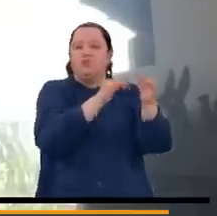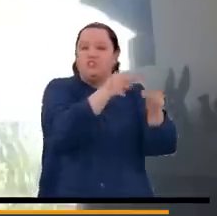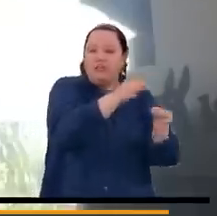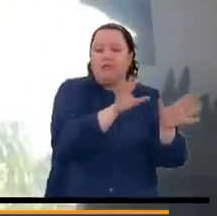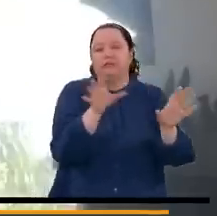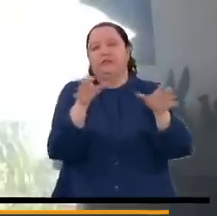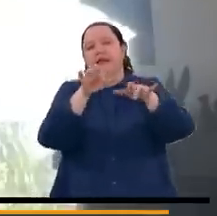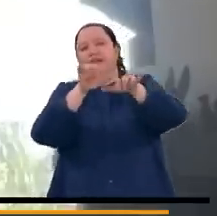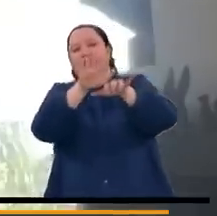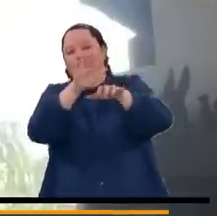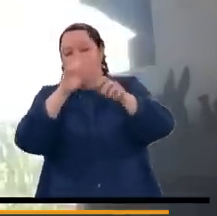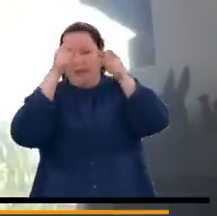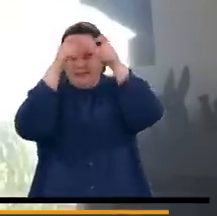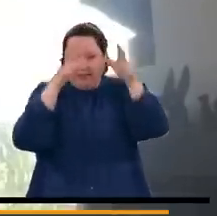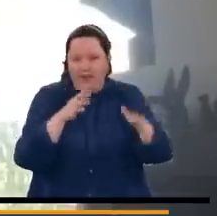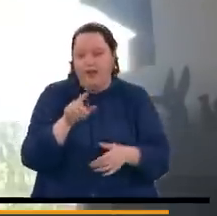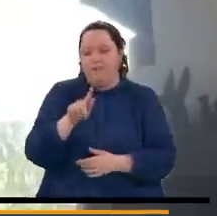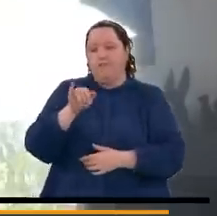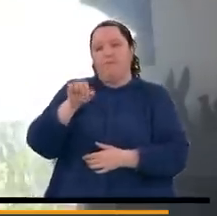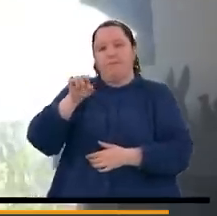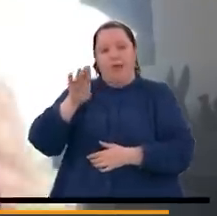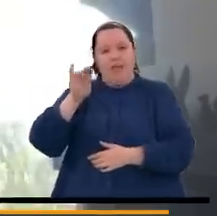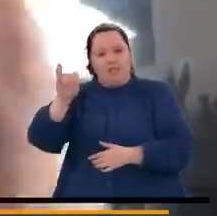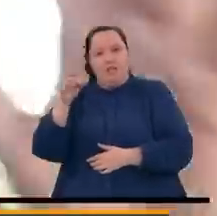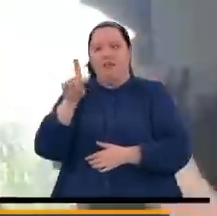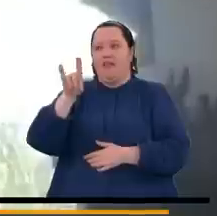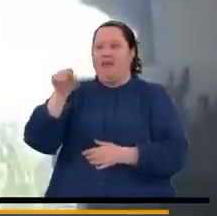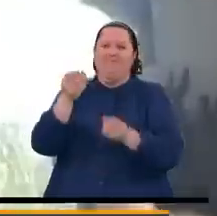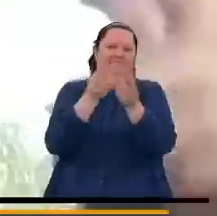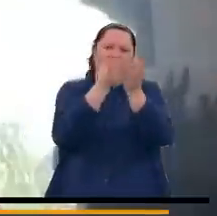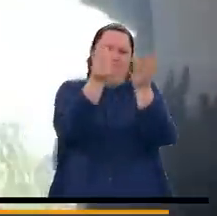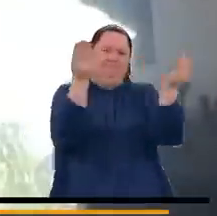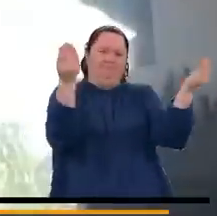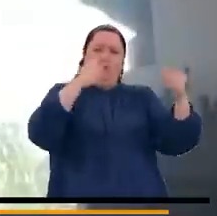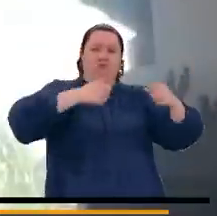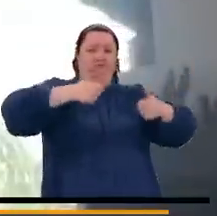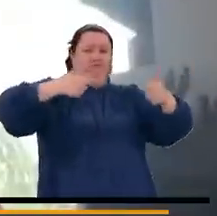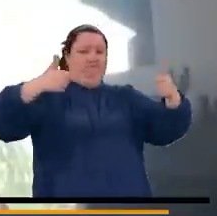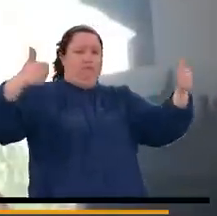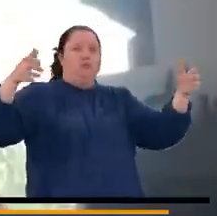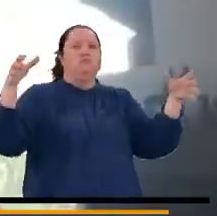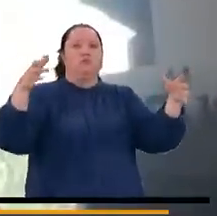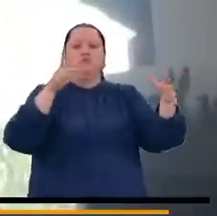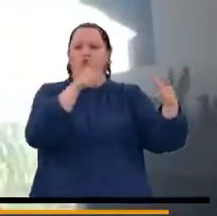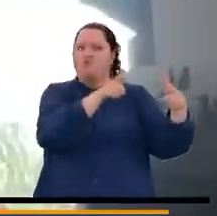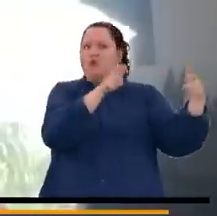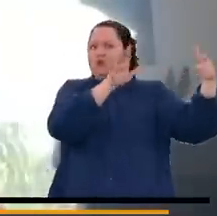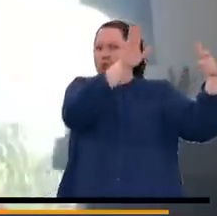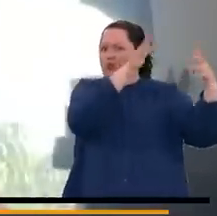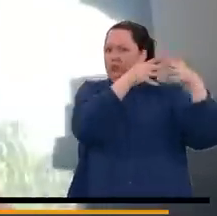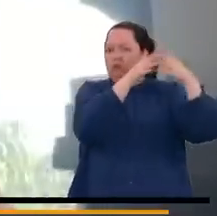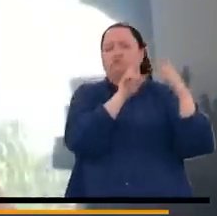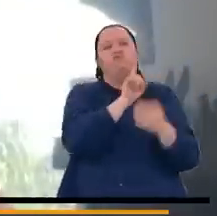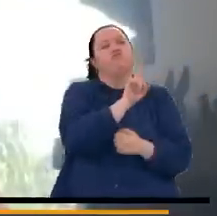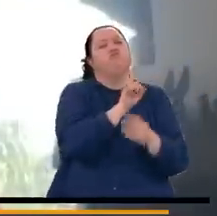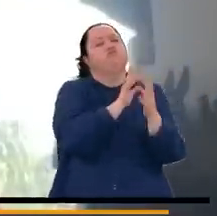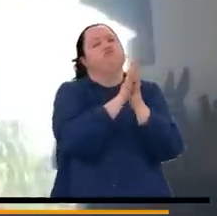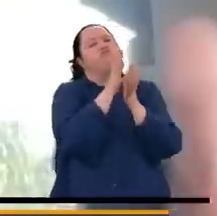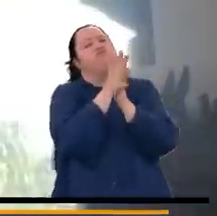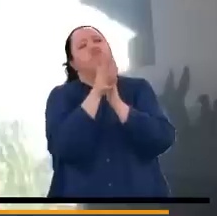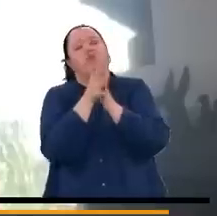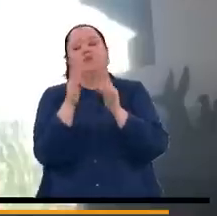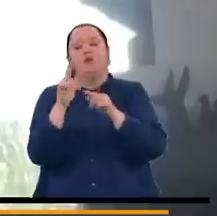la Secretaría de Estado, con el FBI, con la DEA, con INL, en fin, con numerosas autoridades, con miembros del Congreso. Y les expuse,